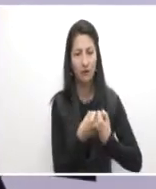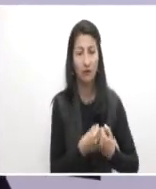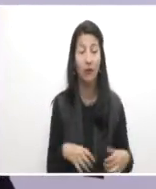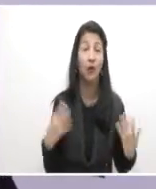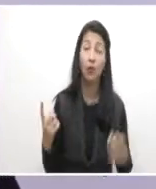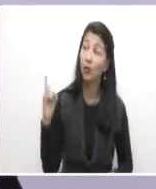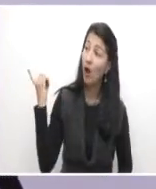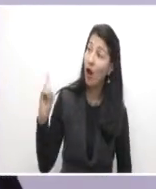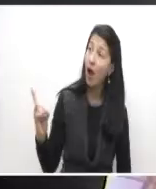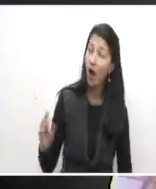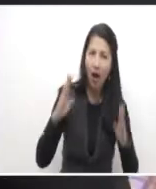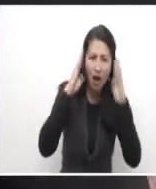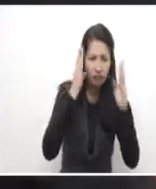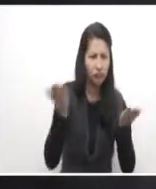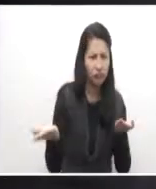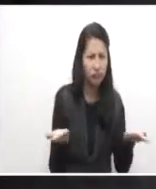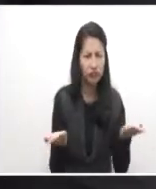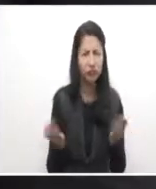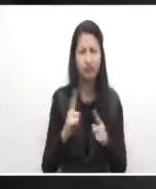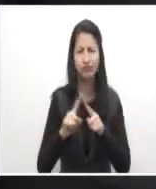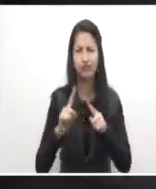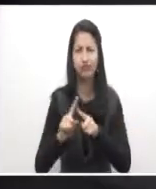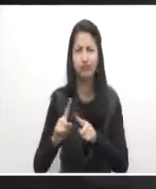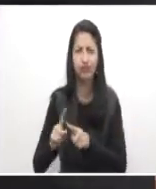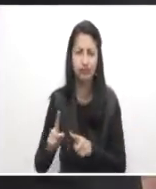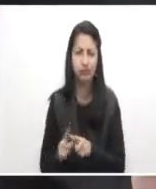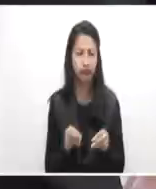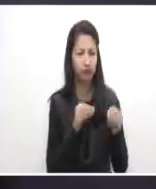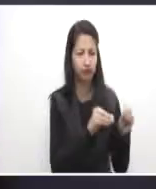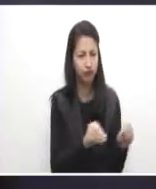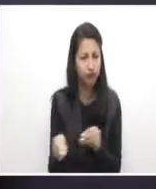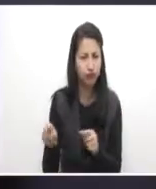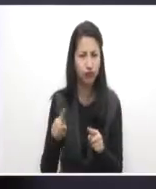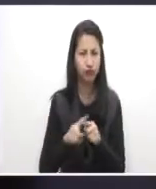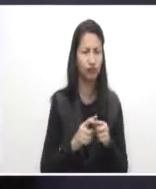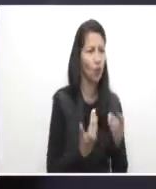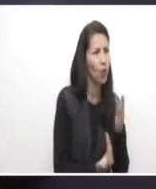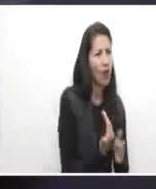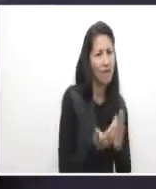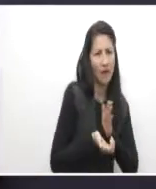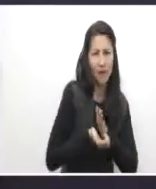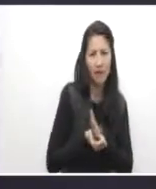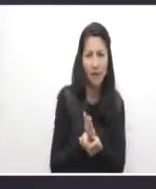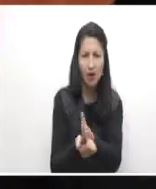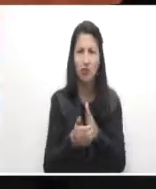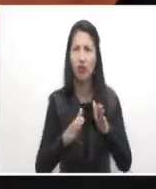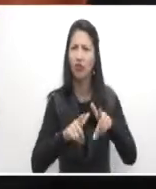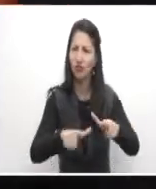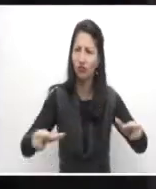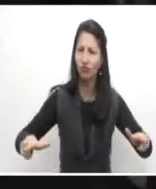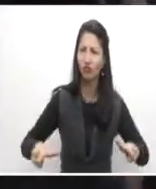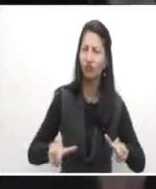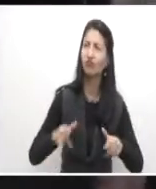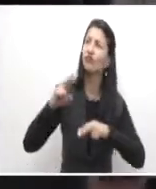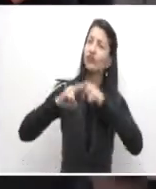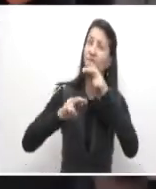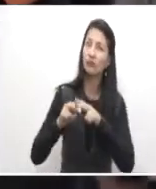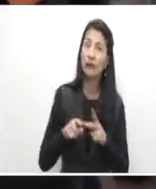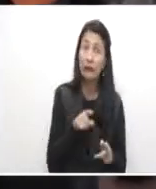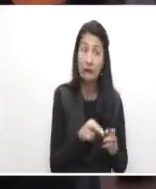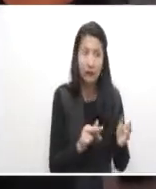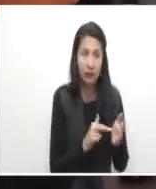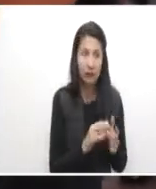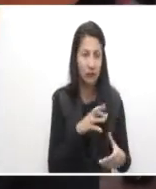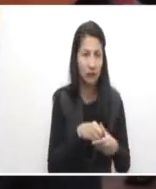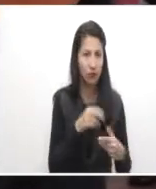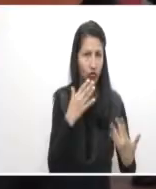sociedad colombiana. Durante este tiempo ha generado capacidades en personas, en equipos, en metodologías, en instalaciones. Y esas capacidades son nuestro